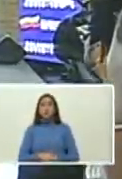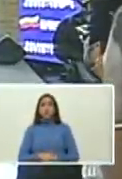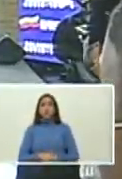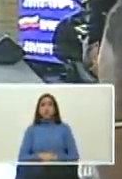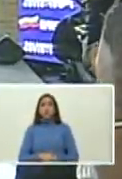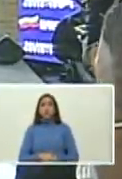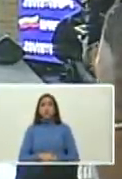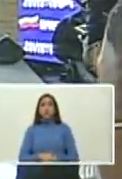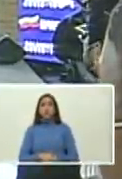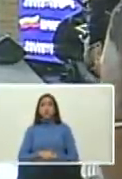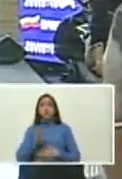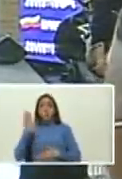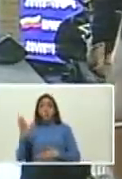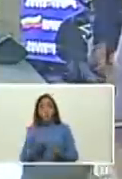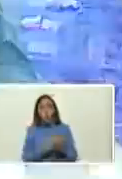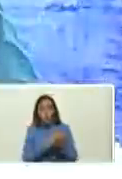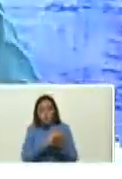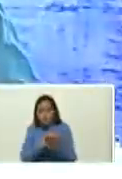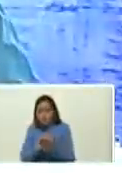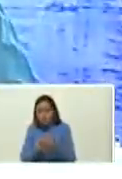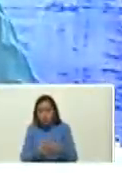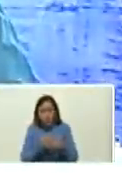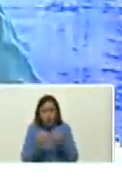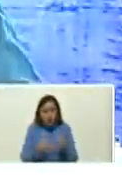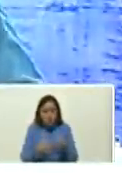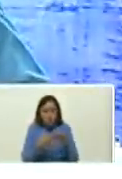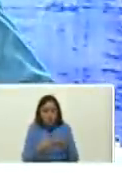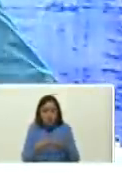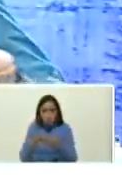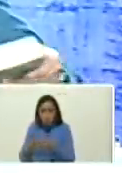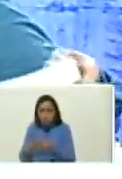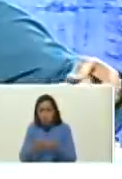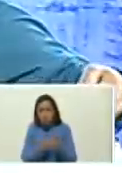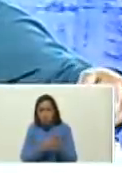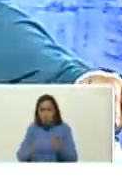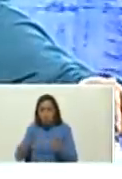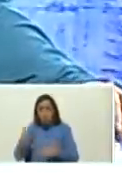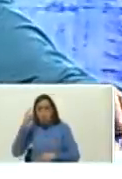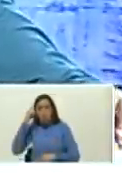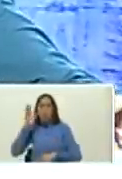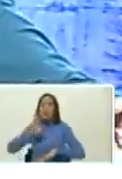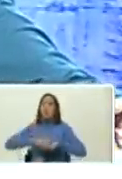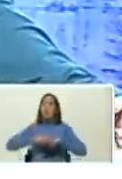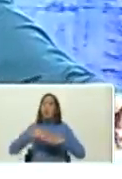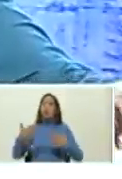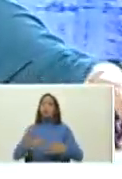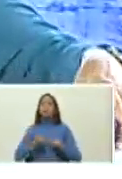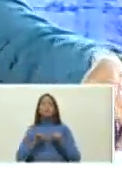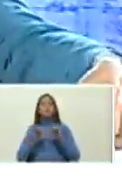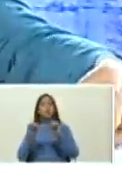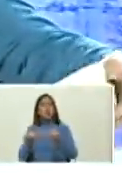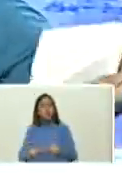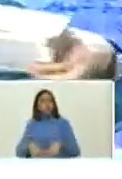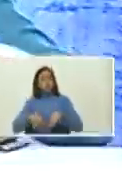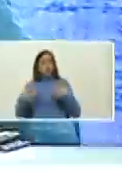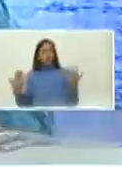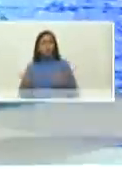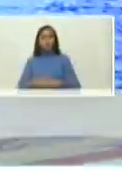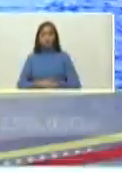prometo que todos estos libros se los voy a regalar en los próximos días para seguir abonando